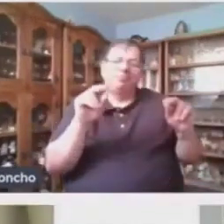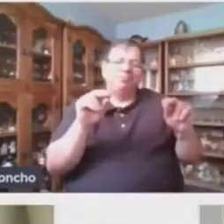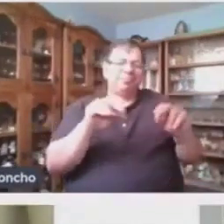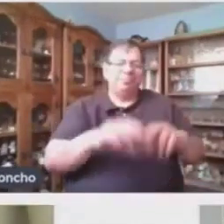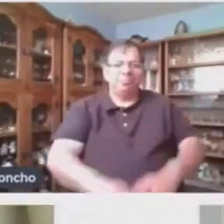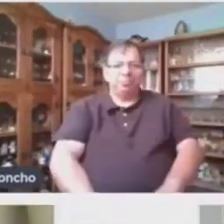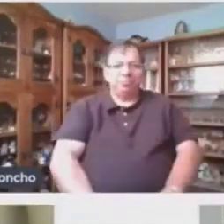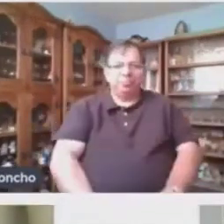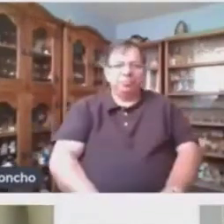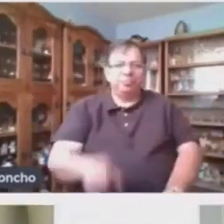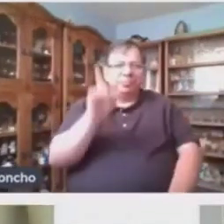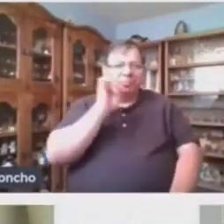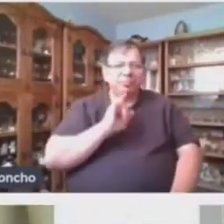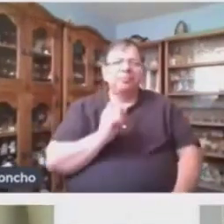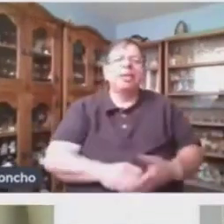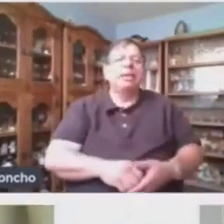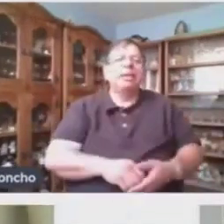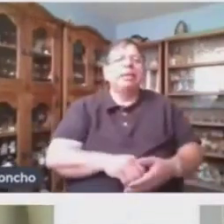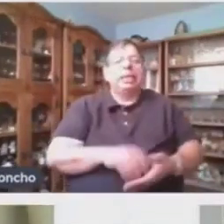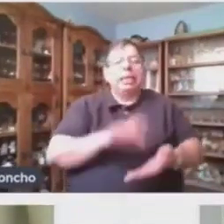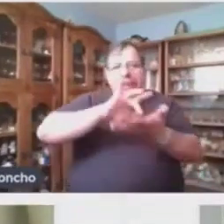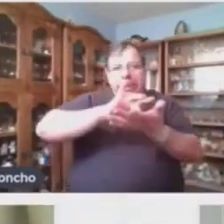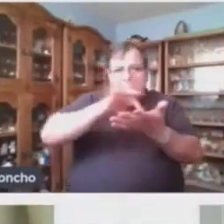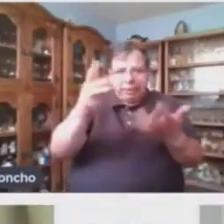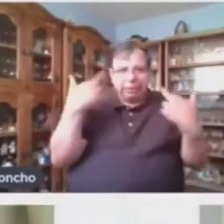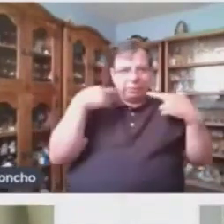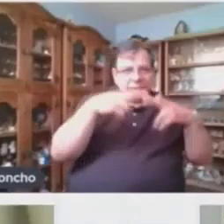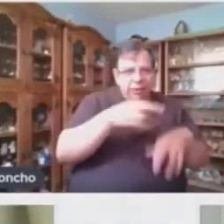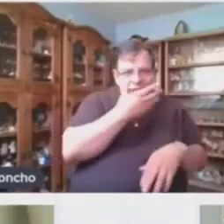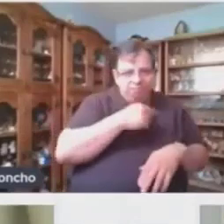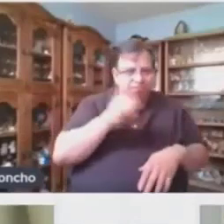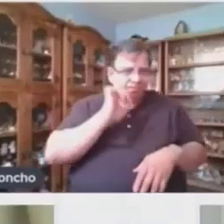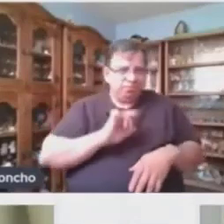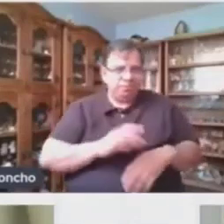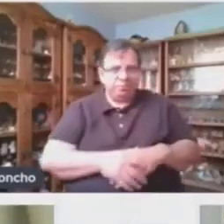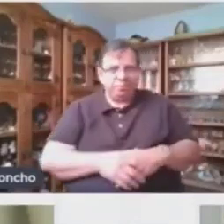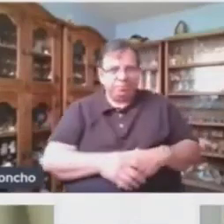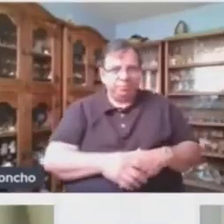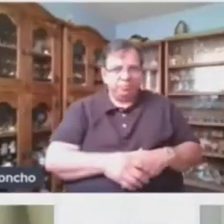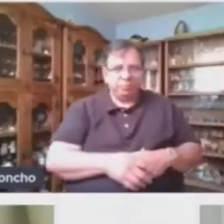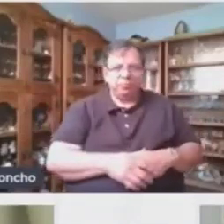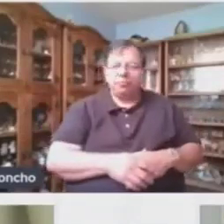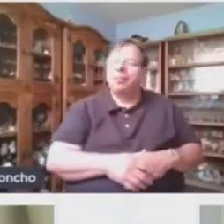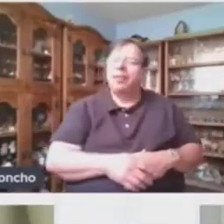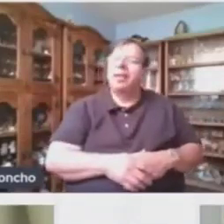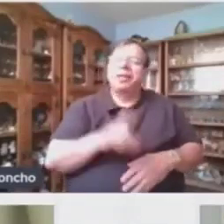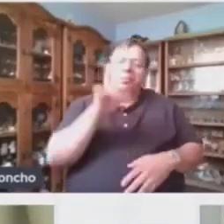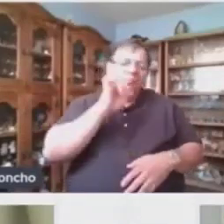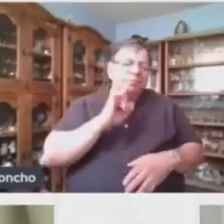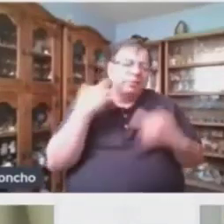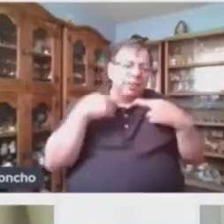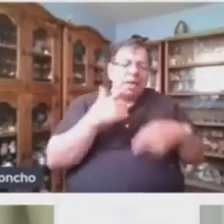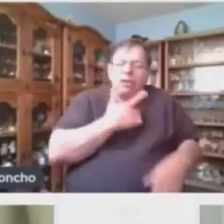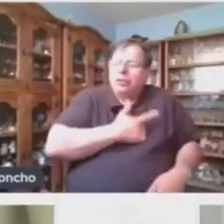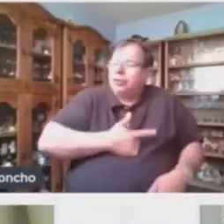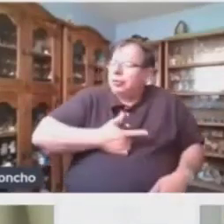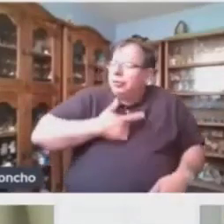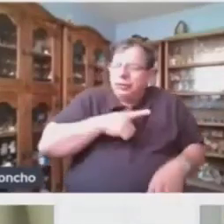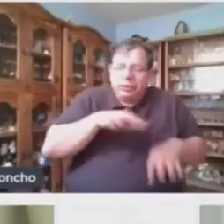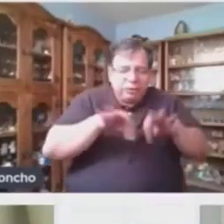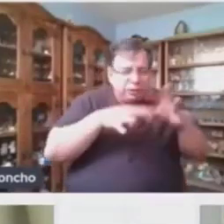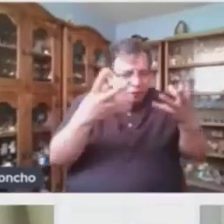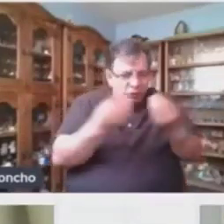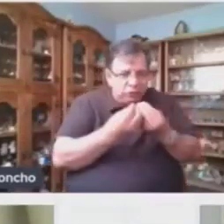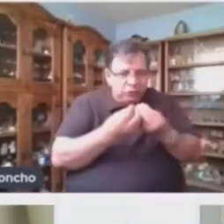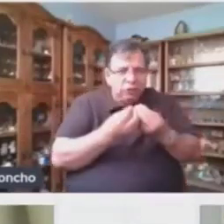Así Es También Muchas Gracias A los Maestros Teresa Y Julio Fue Un Gusto Trabajar Con Ustedes Les Deseo